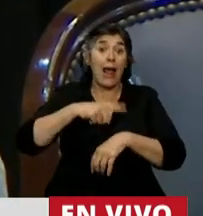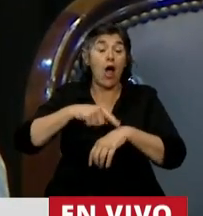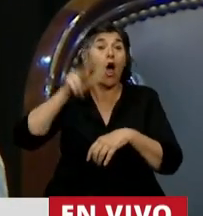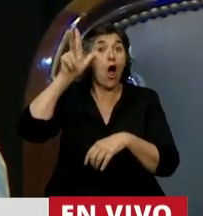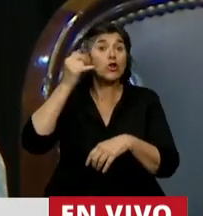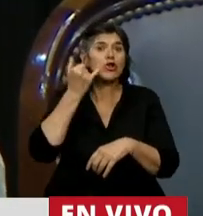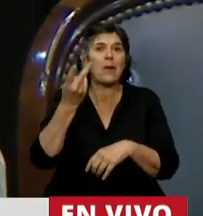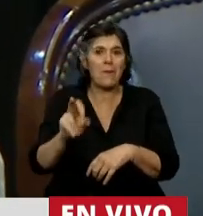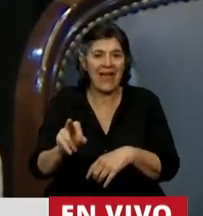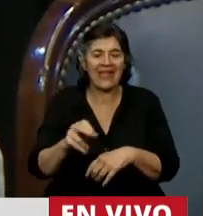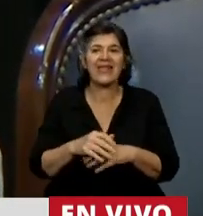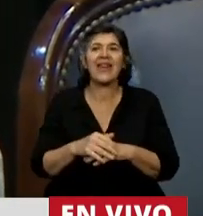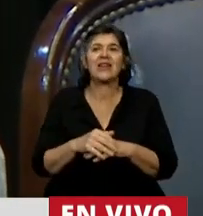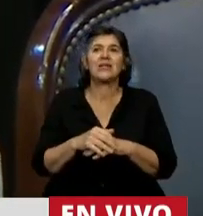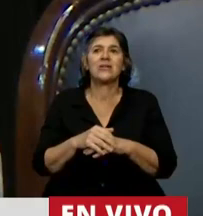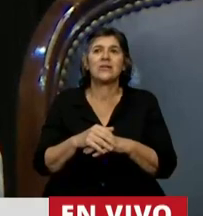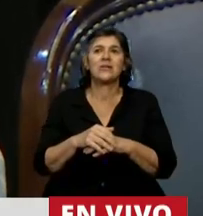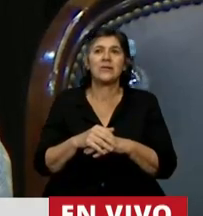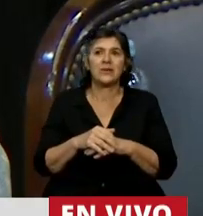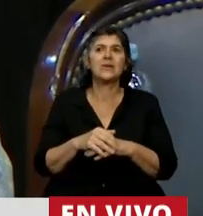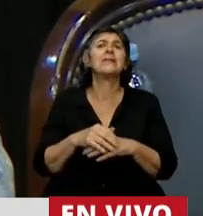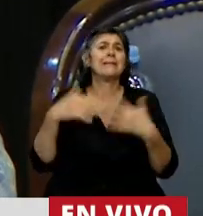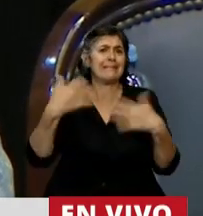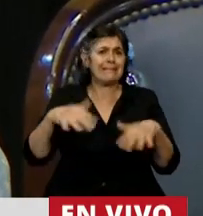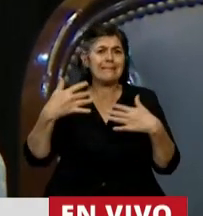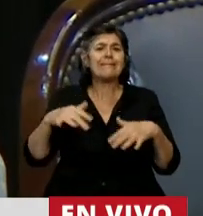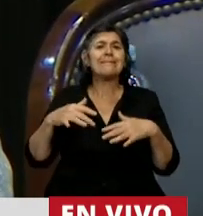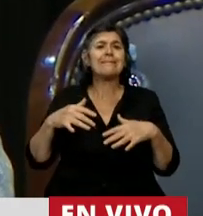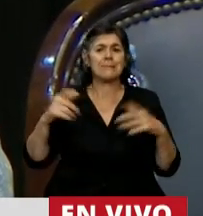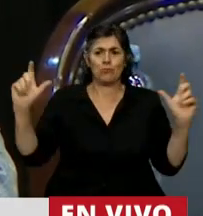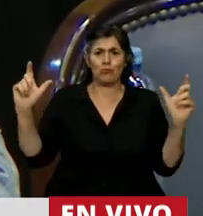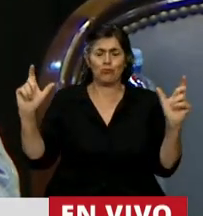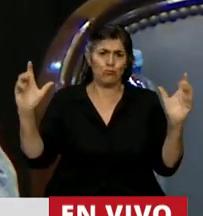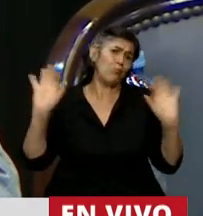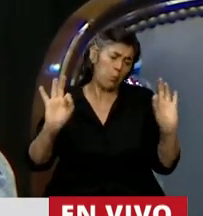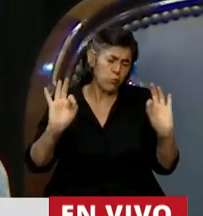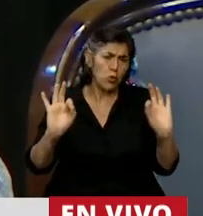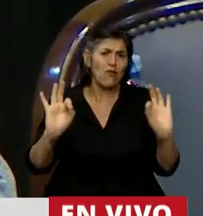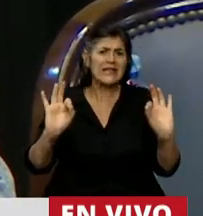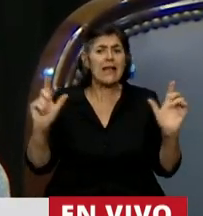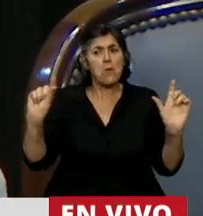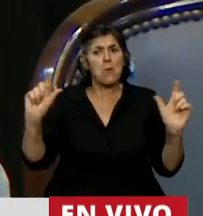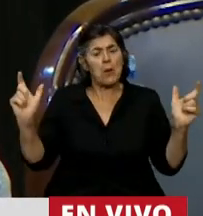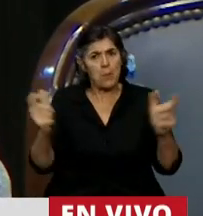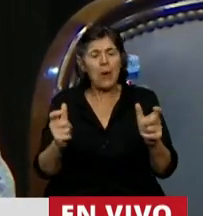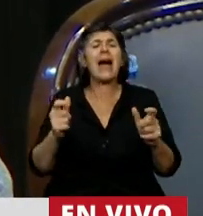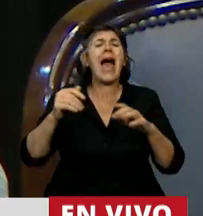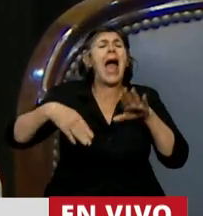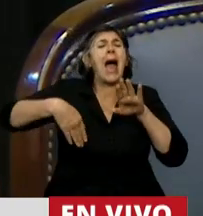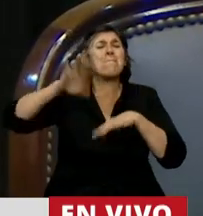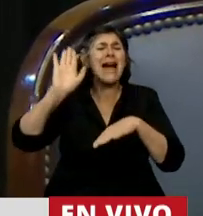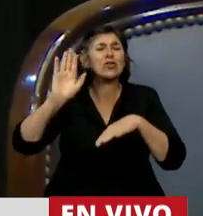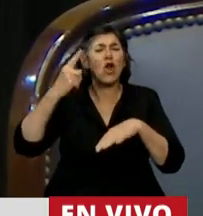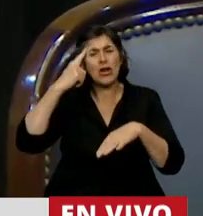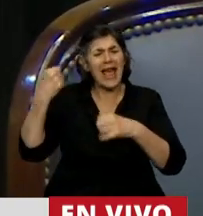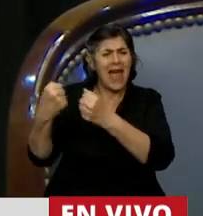y que han bajado una enorme cantidad y un quórum más que suficiente. Es un tema en el que estamos de acuerdo y la mayoría de los bloques se